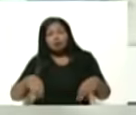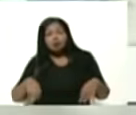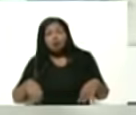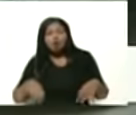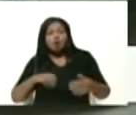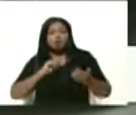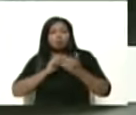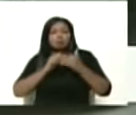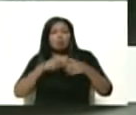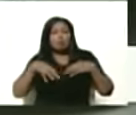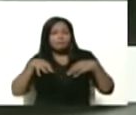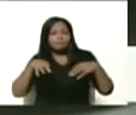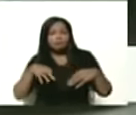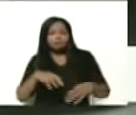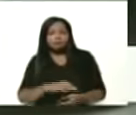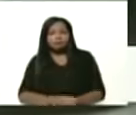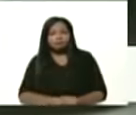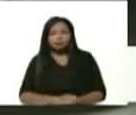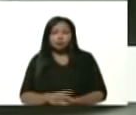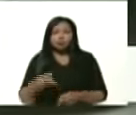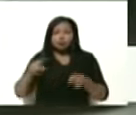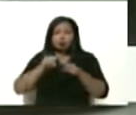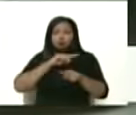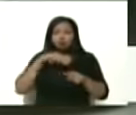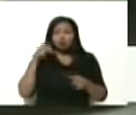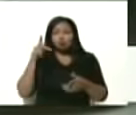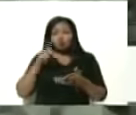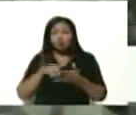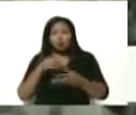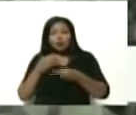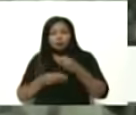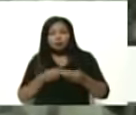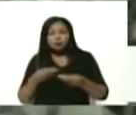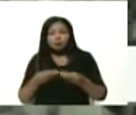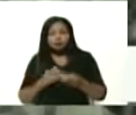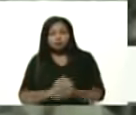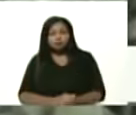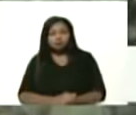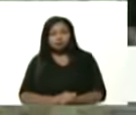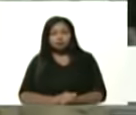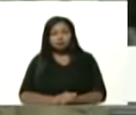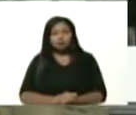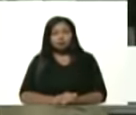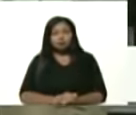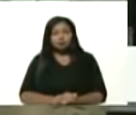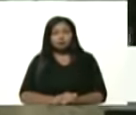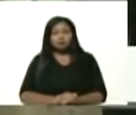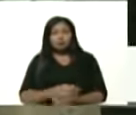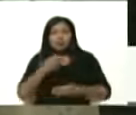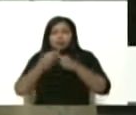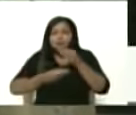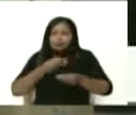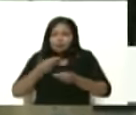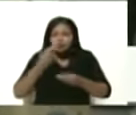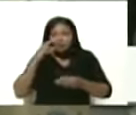deportivos. Es por eso, presidente, que estamos nosotros con hechos, más con hechos que con palabras, demostrando que